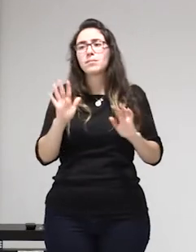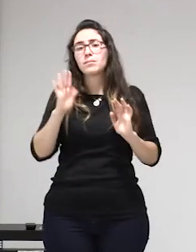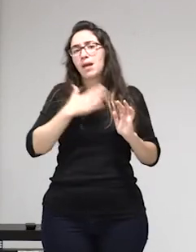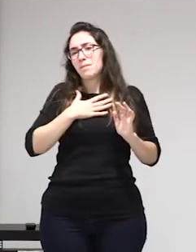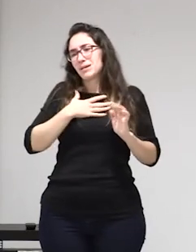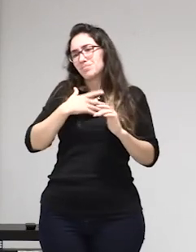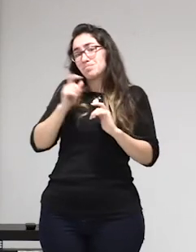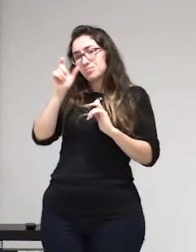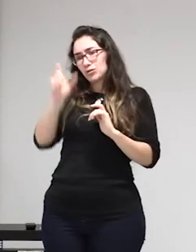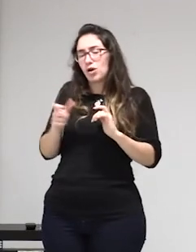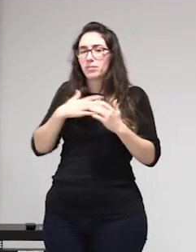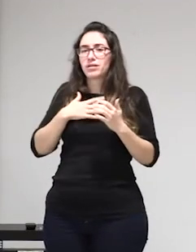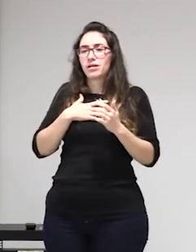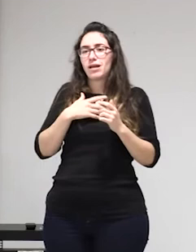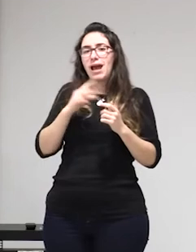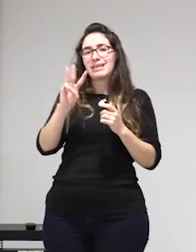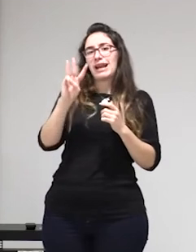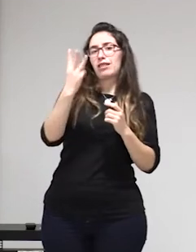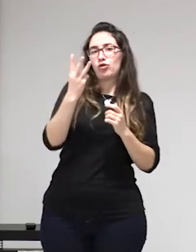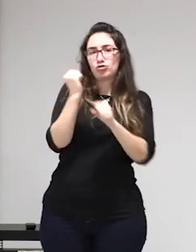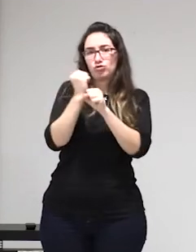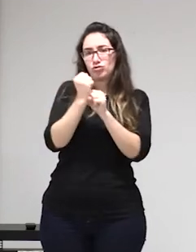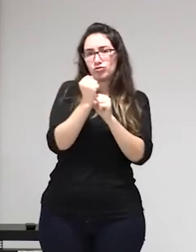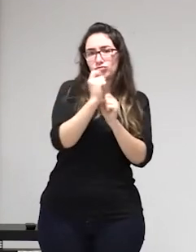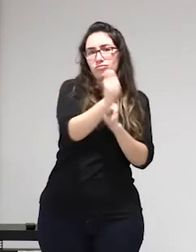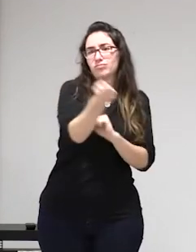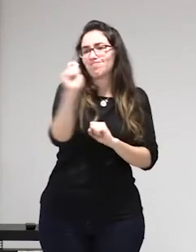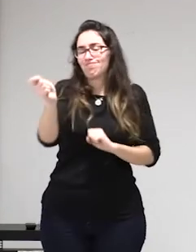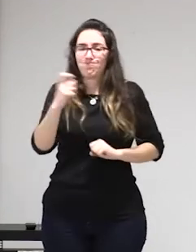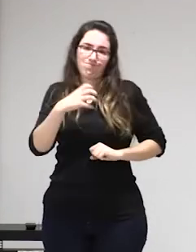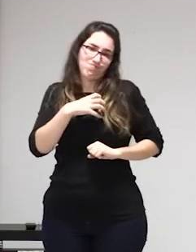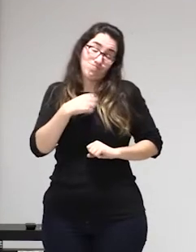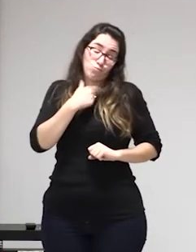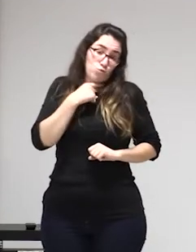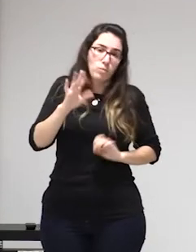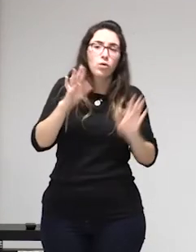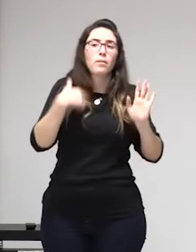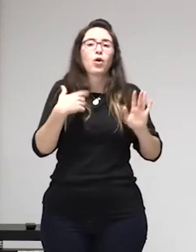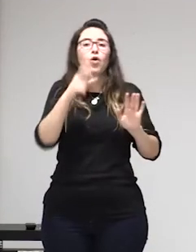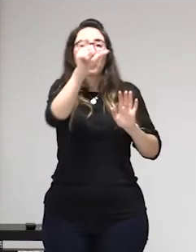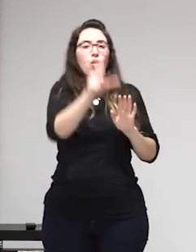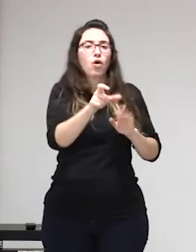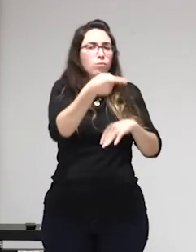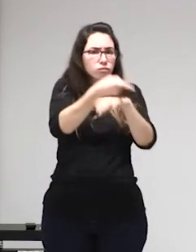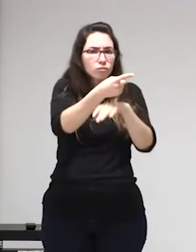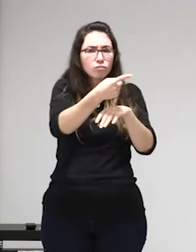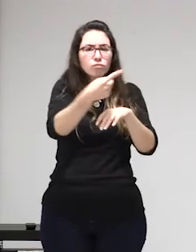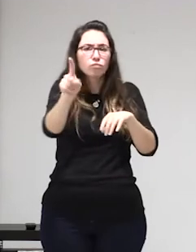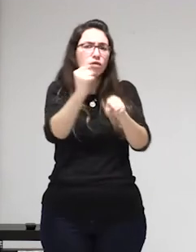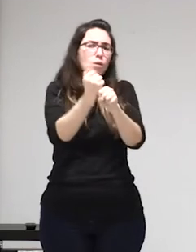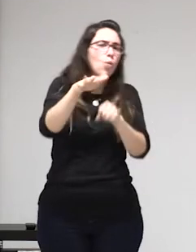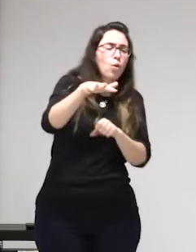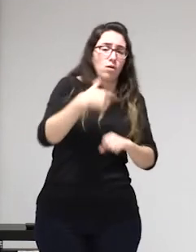y le hiciera un documental y lo subiera a un escenario y lo convirtiera en estrella como hizo Mabel Lozano me gustaría que estos actos de circo